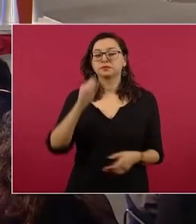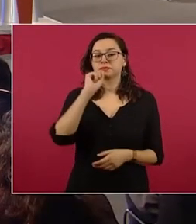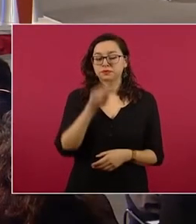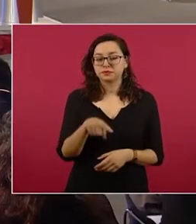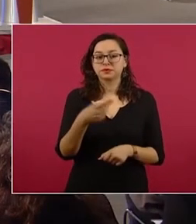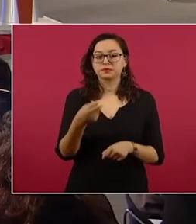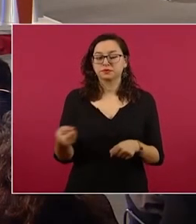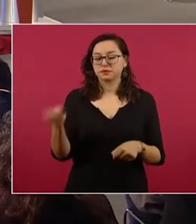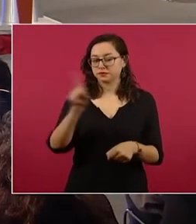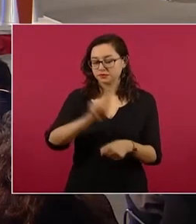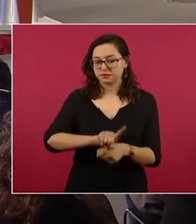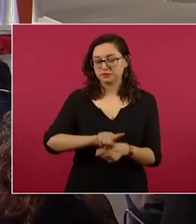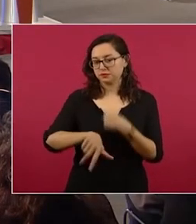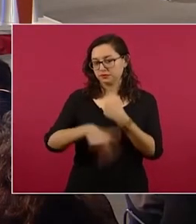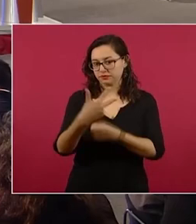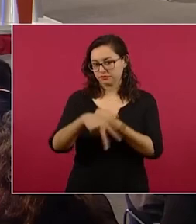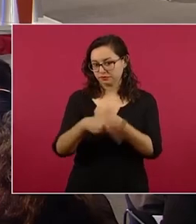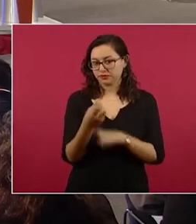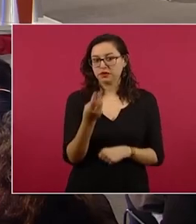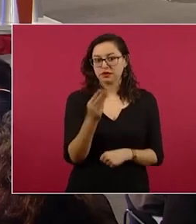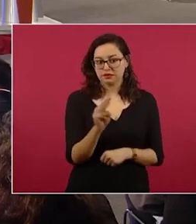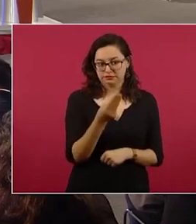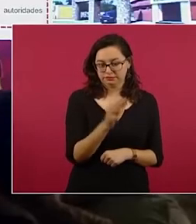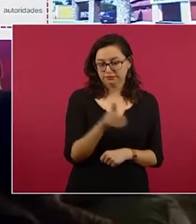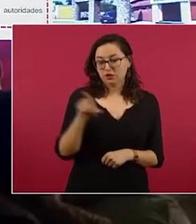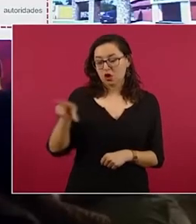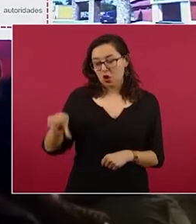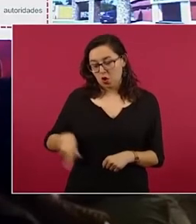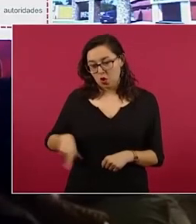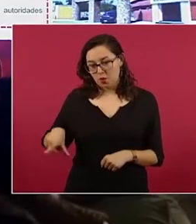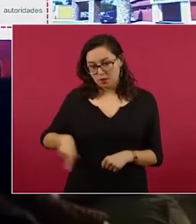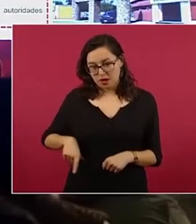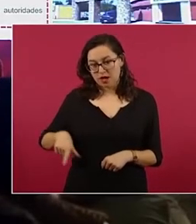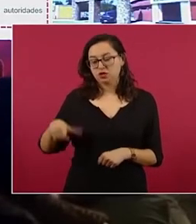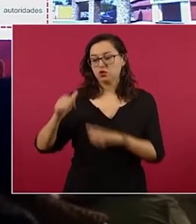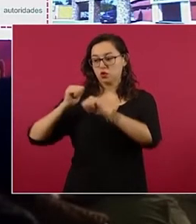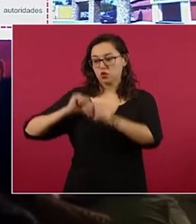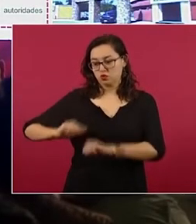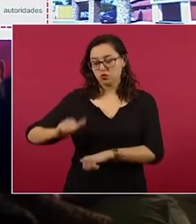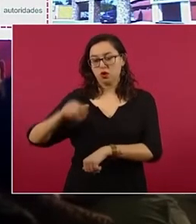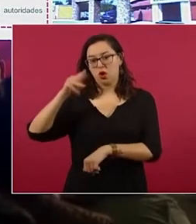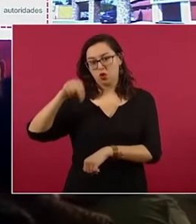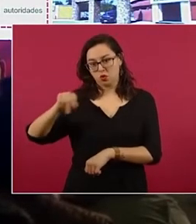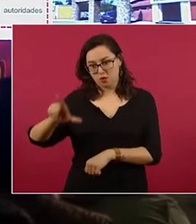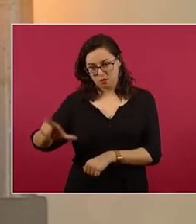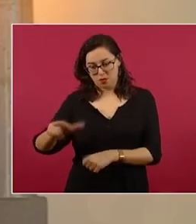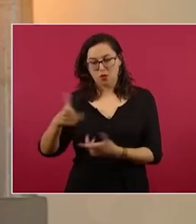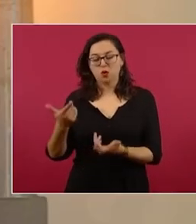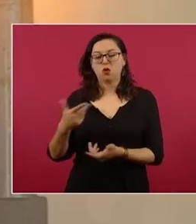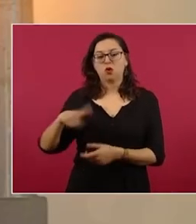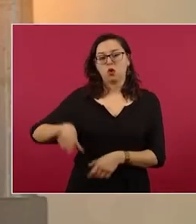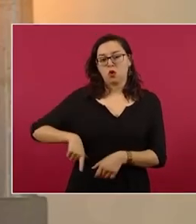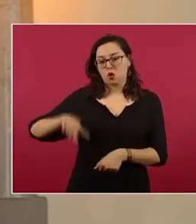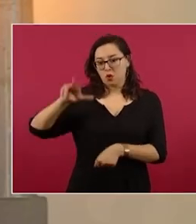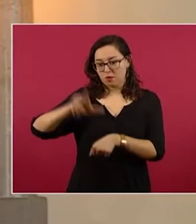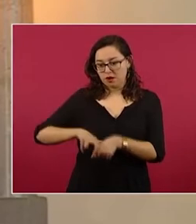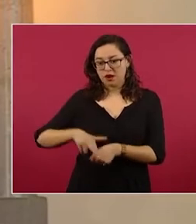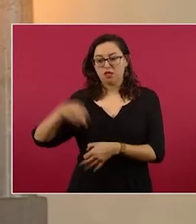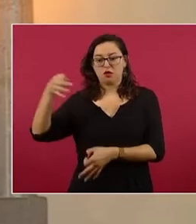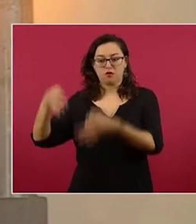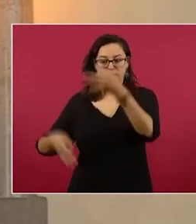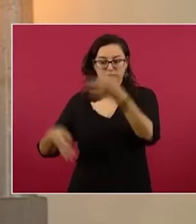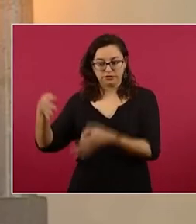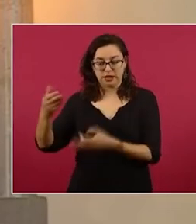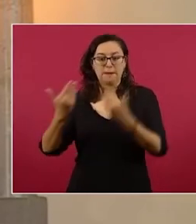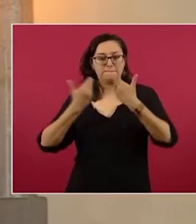día el pasado 13 de mayo se tuvo una reunión donde estuvo el gobernador el fiscal el de la voz los